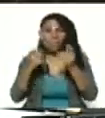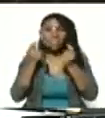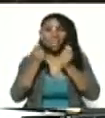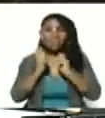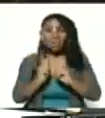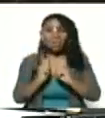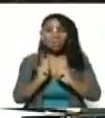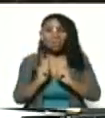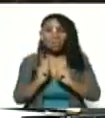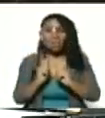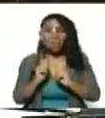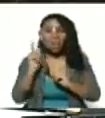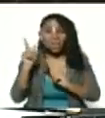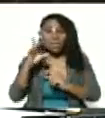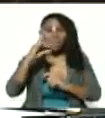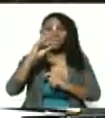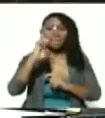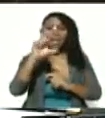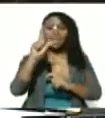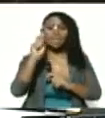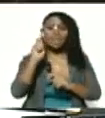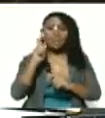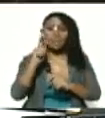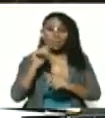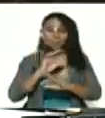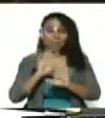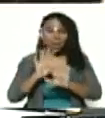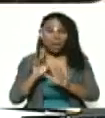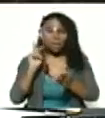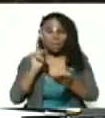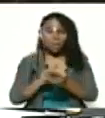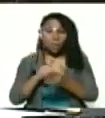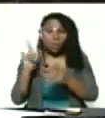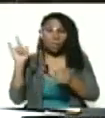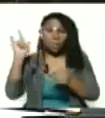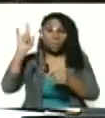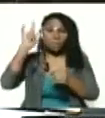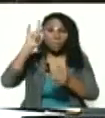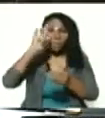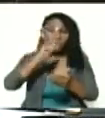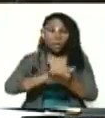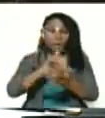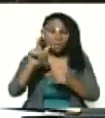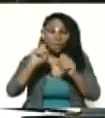así que la cepa delta llegó por el aeropuerto de maiquetía